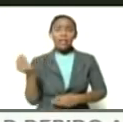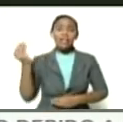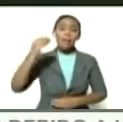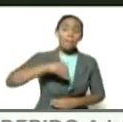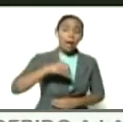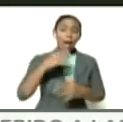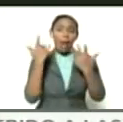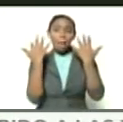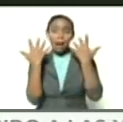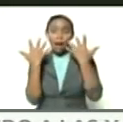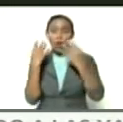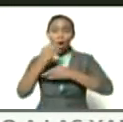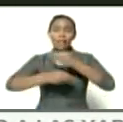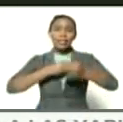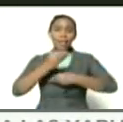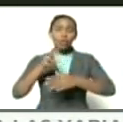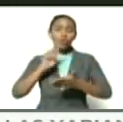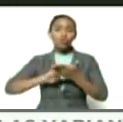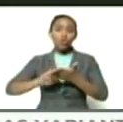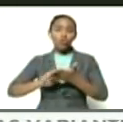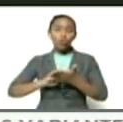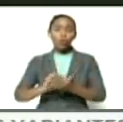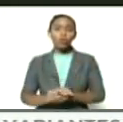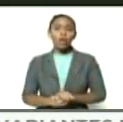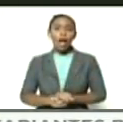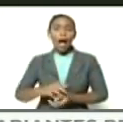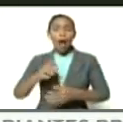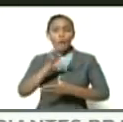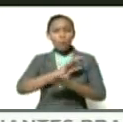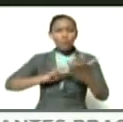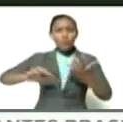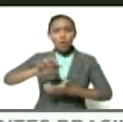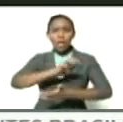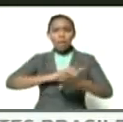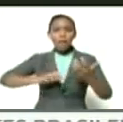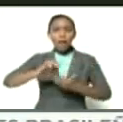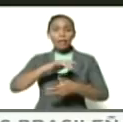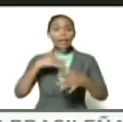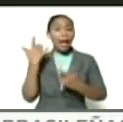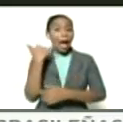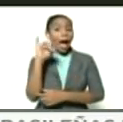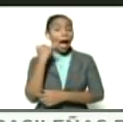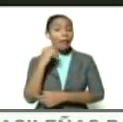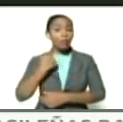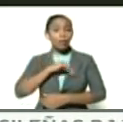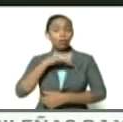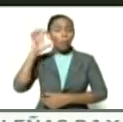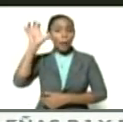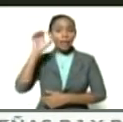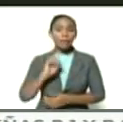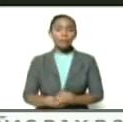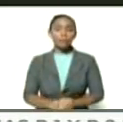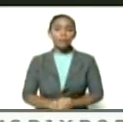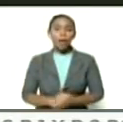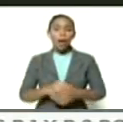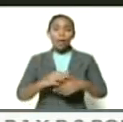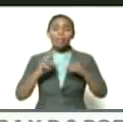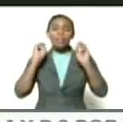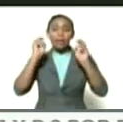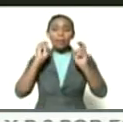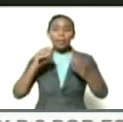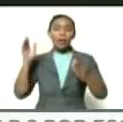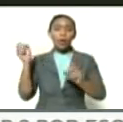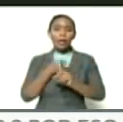con sus manos gestando las soluciones a los problemas que tiene nuestro país producto de las